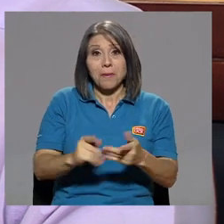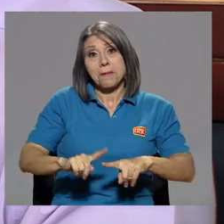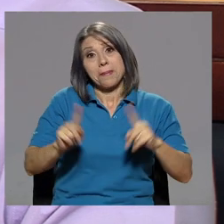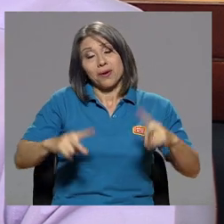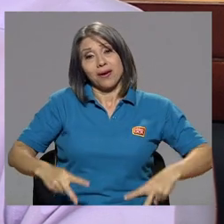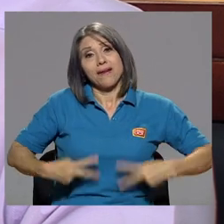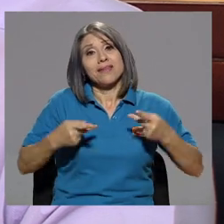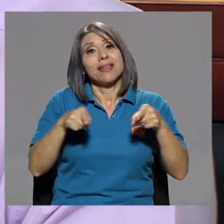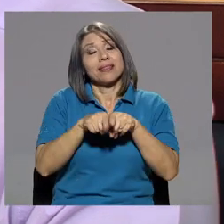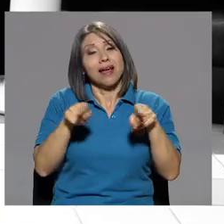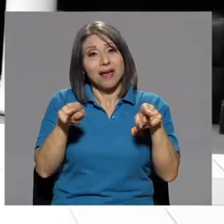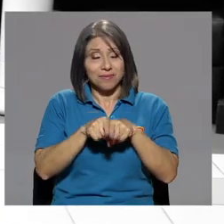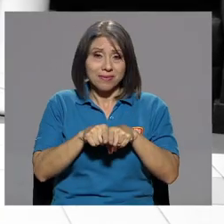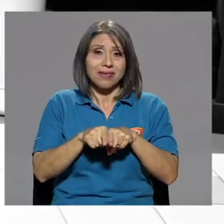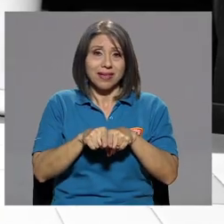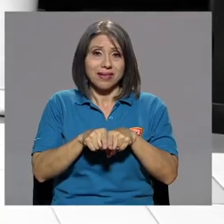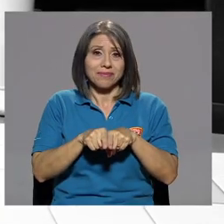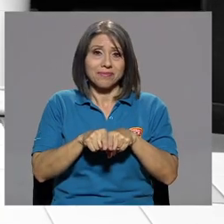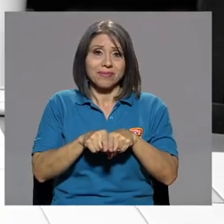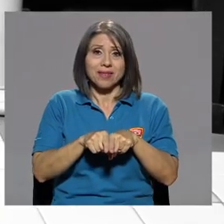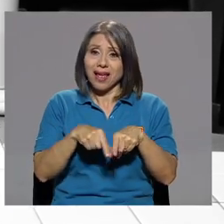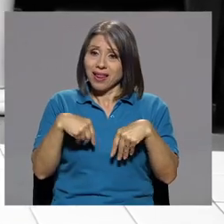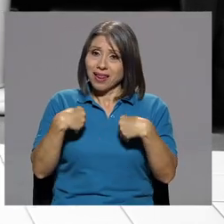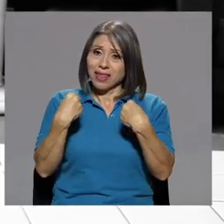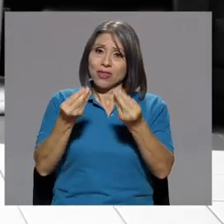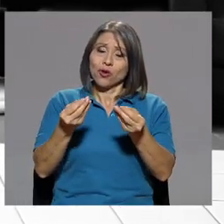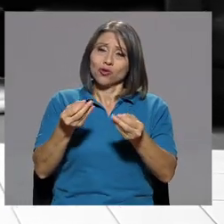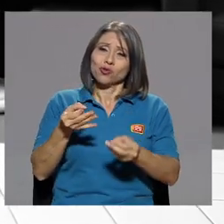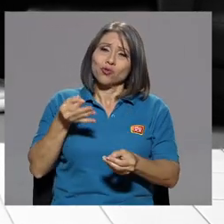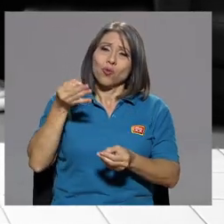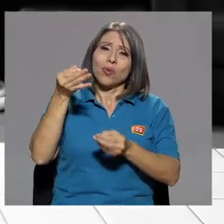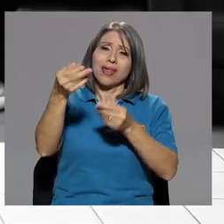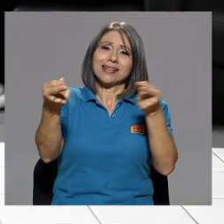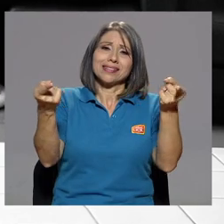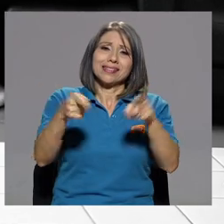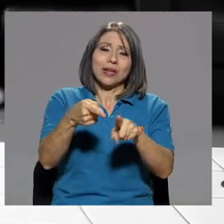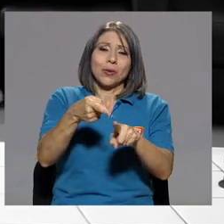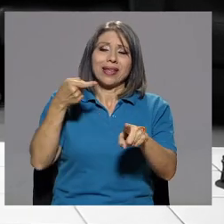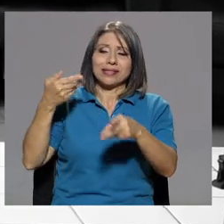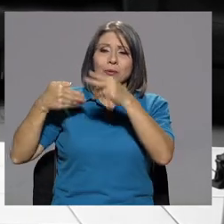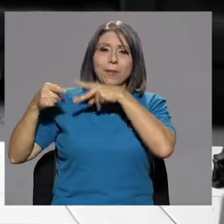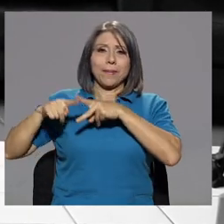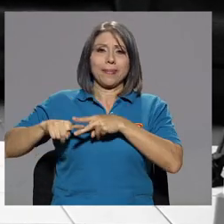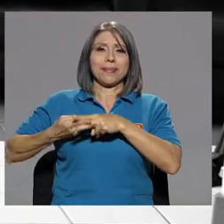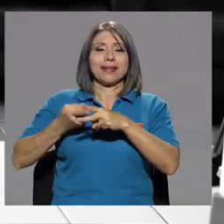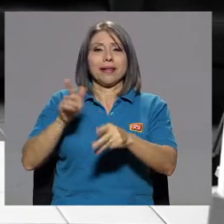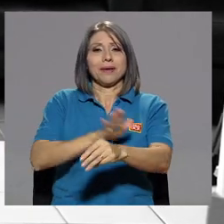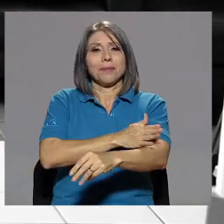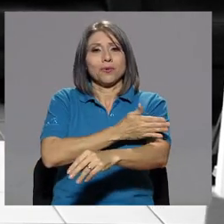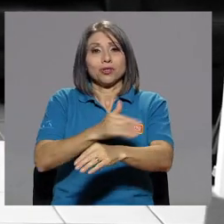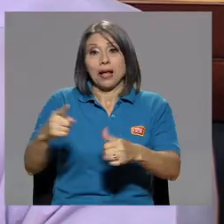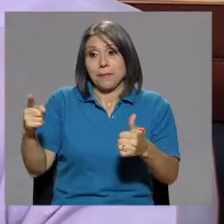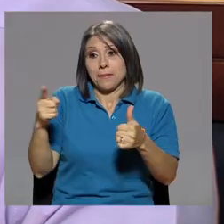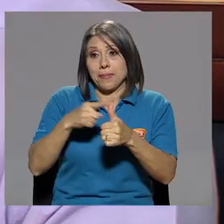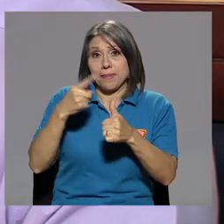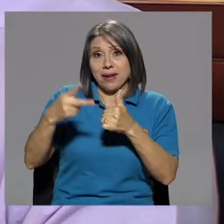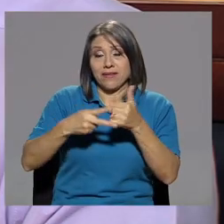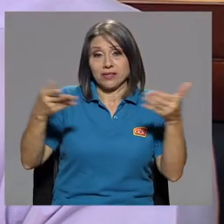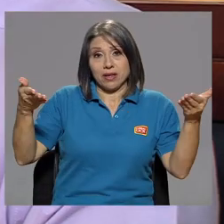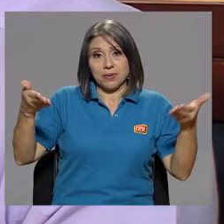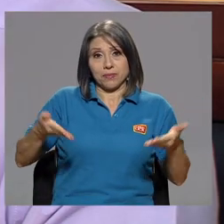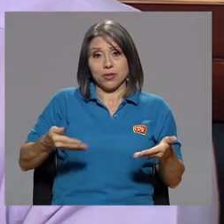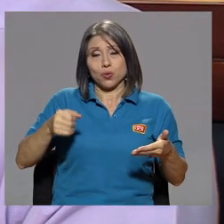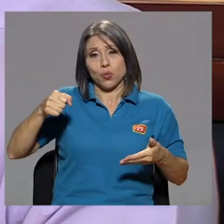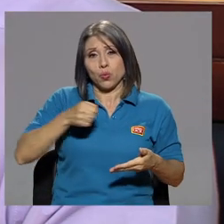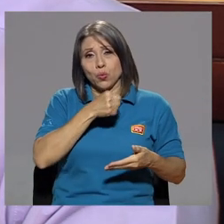la vida también le llevó a lo que era su destino desde un principio, que era la música. ¿Cuál fue su primera presentación